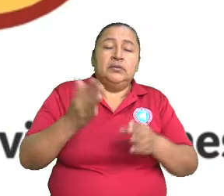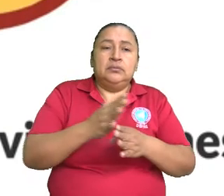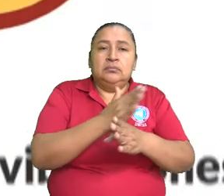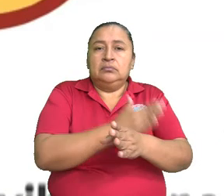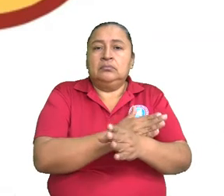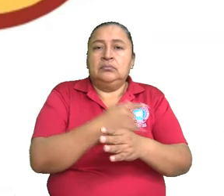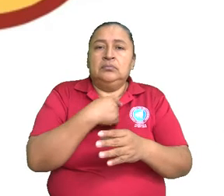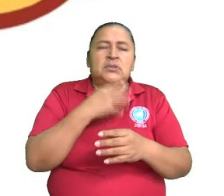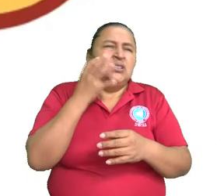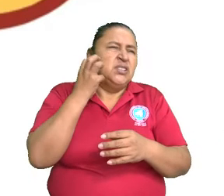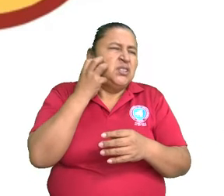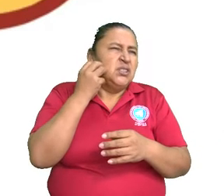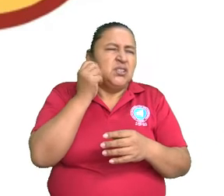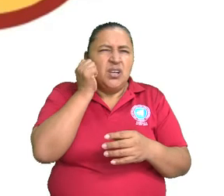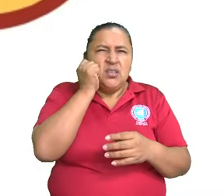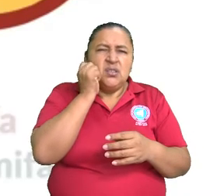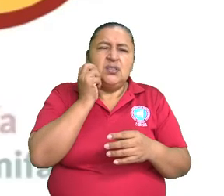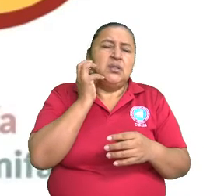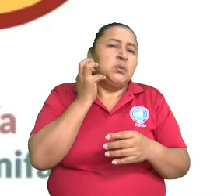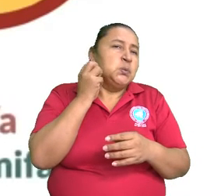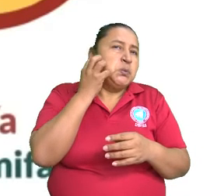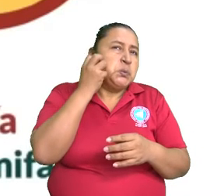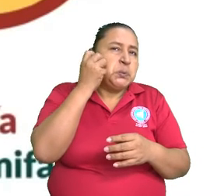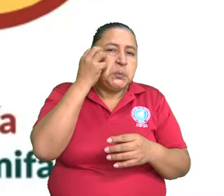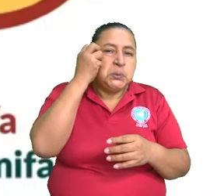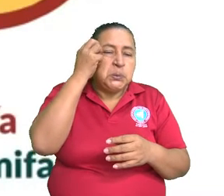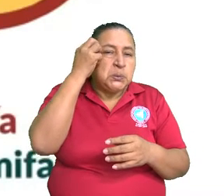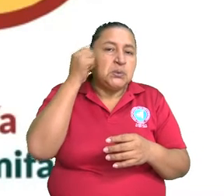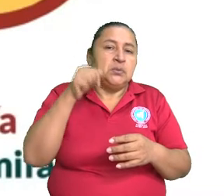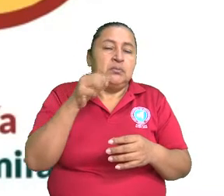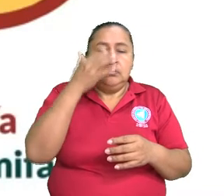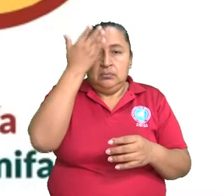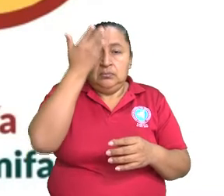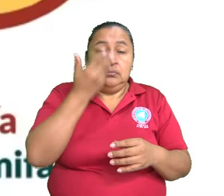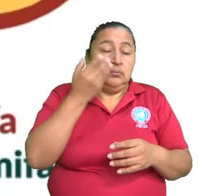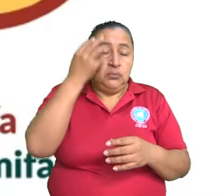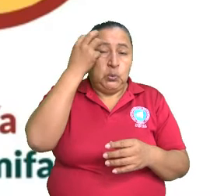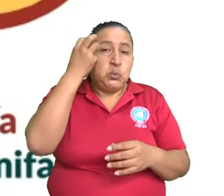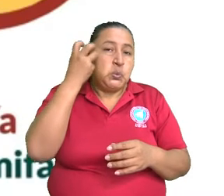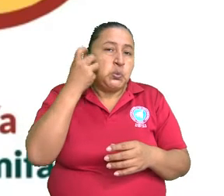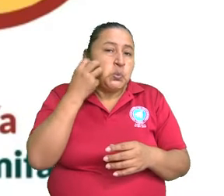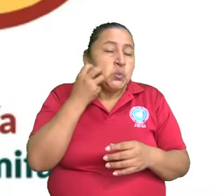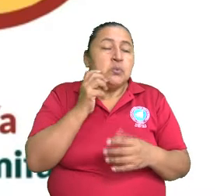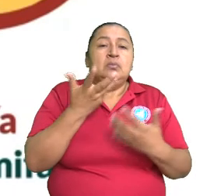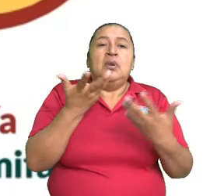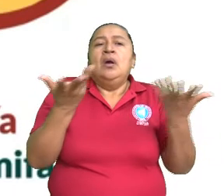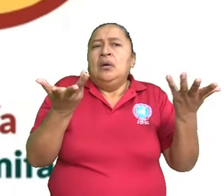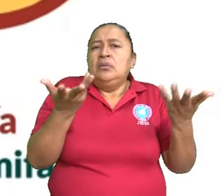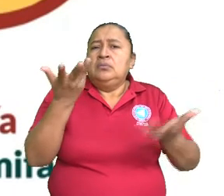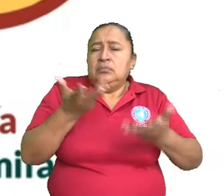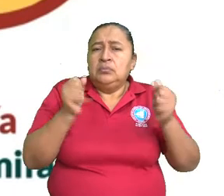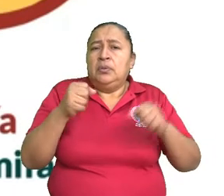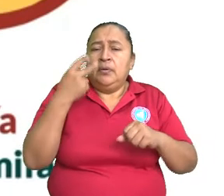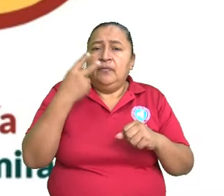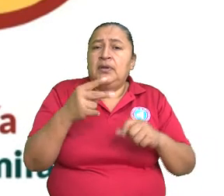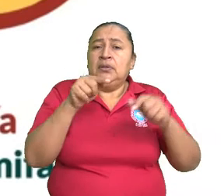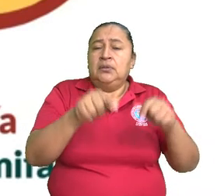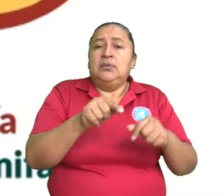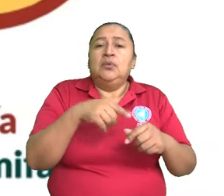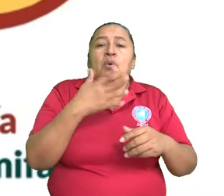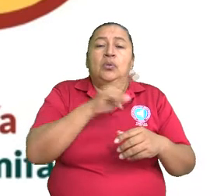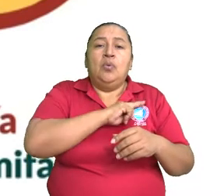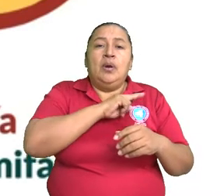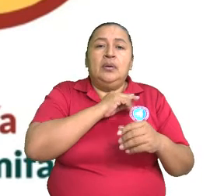entumecimiento, sensación de hormigueo en la región facial. Y, pues, ya se puede notar, pues, cuando ya hay